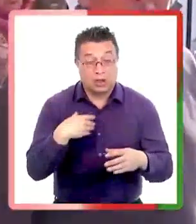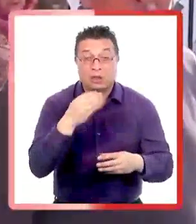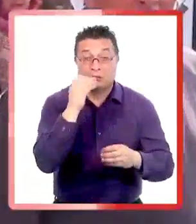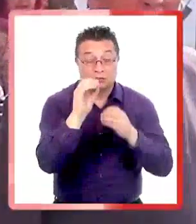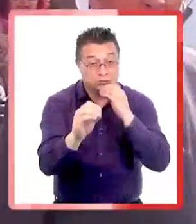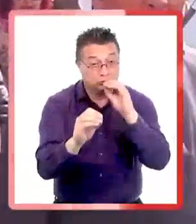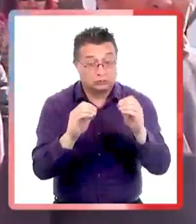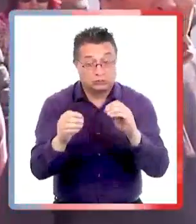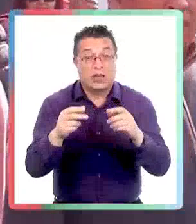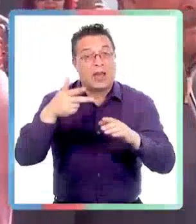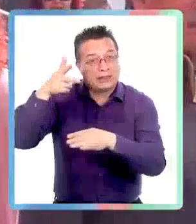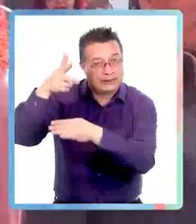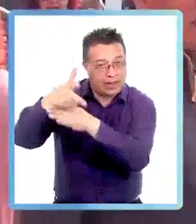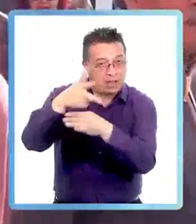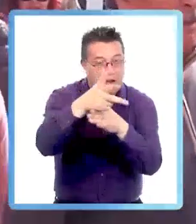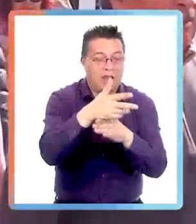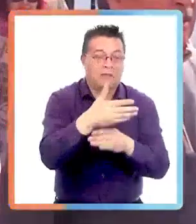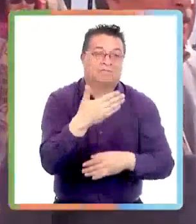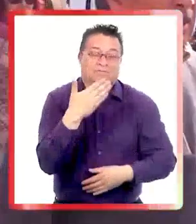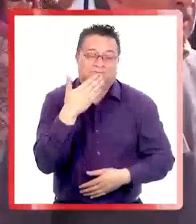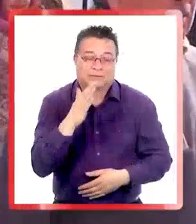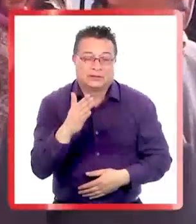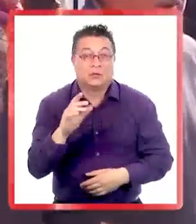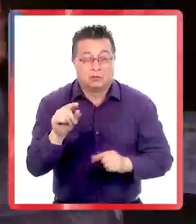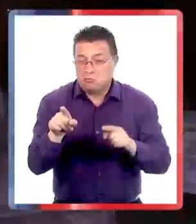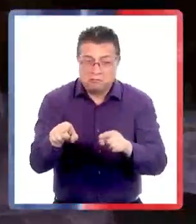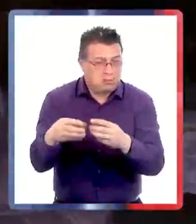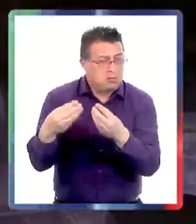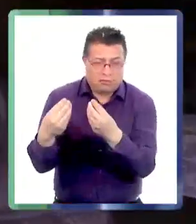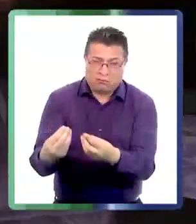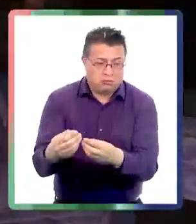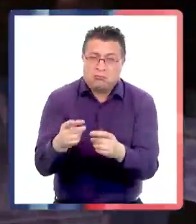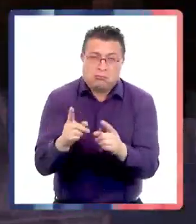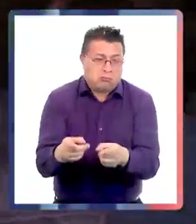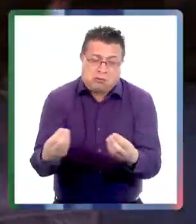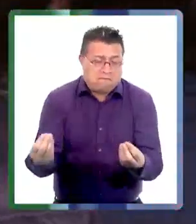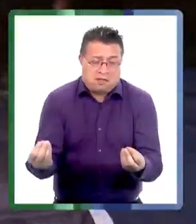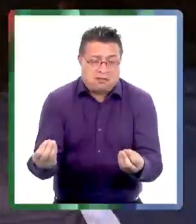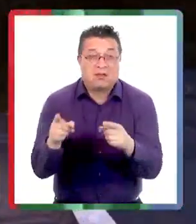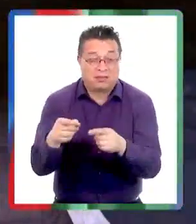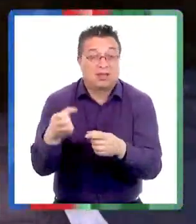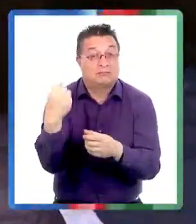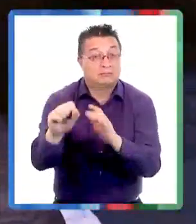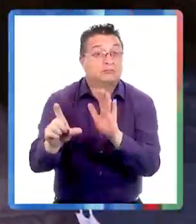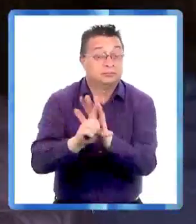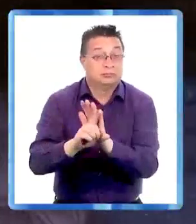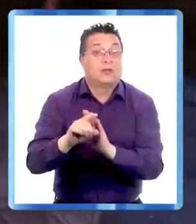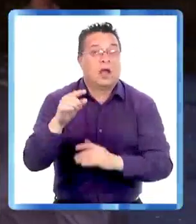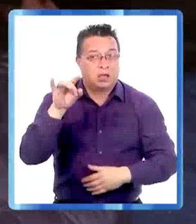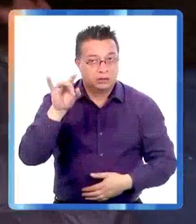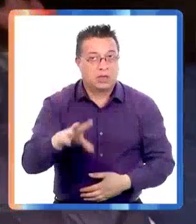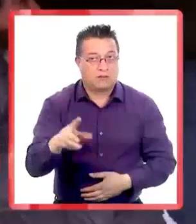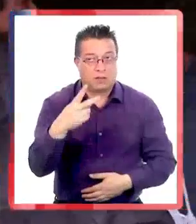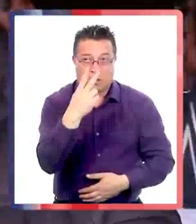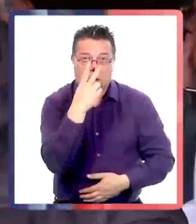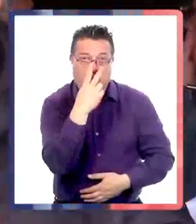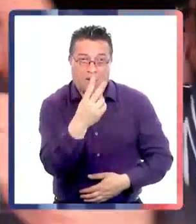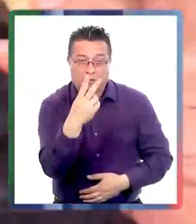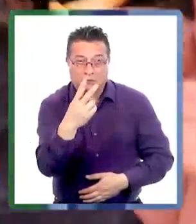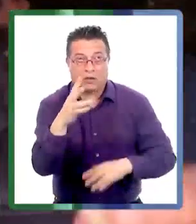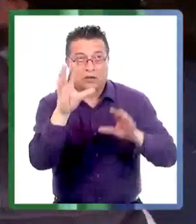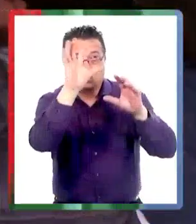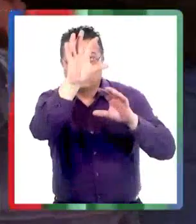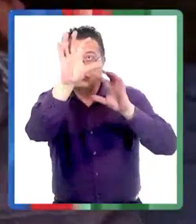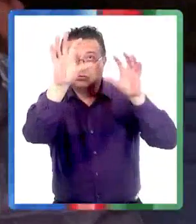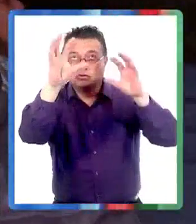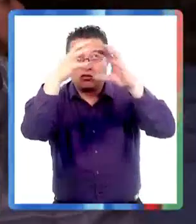hubiesen sido cámaras pero esto está bien está bien porque ya el delincuente a lo mejor al ver el